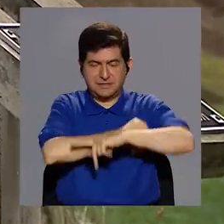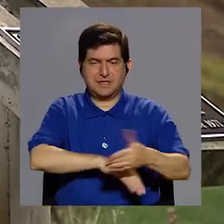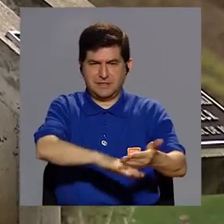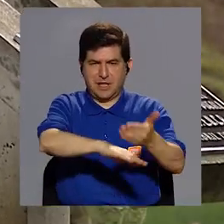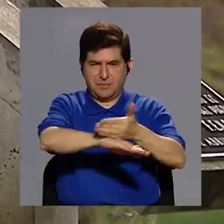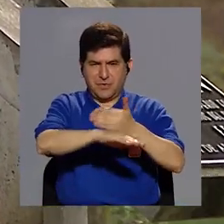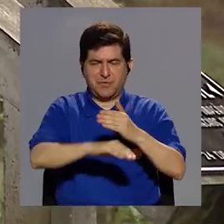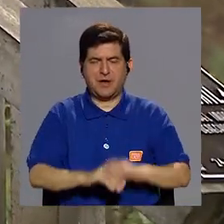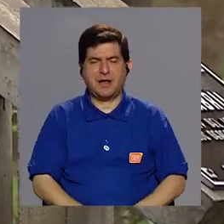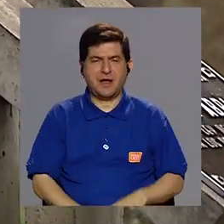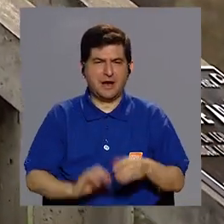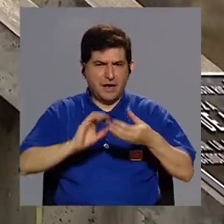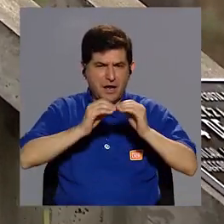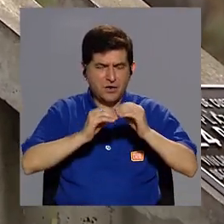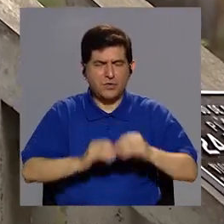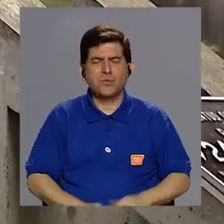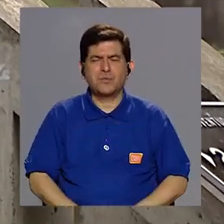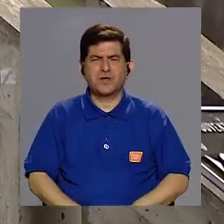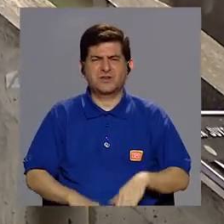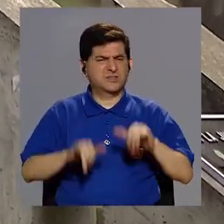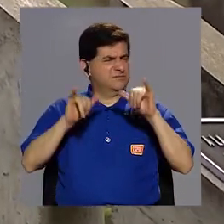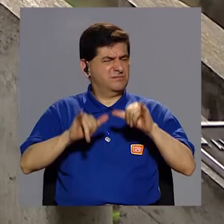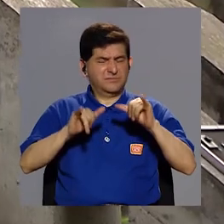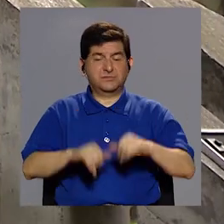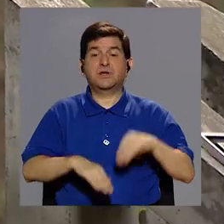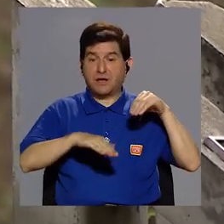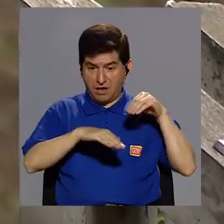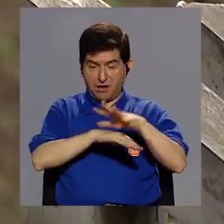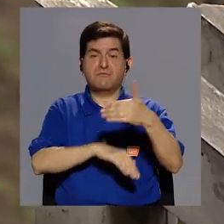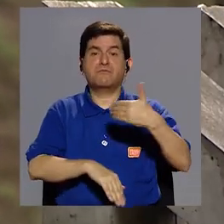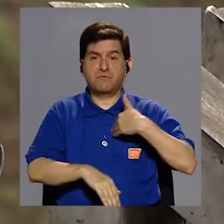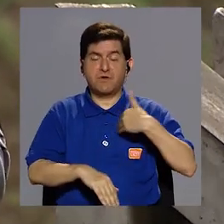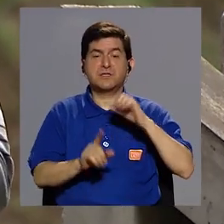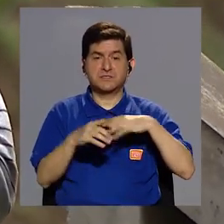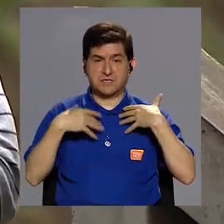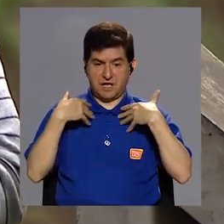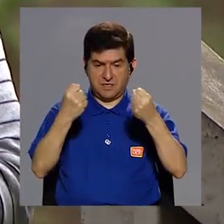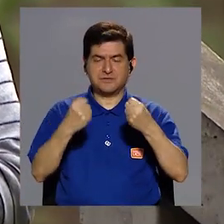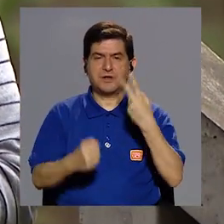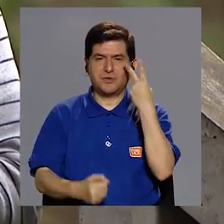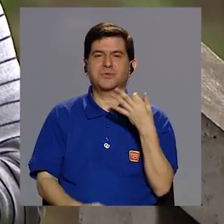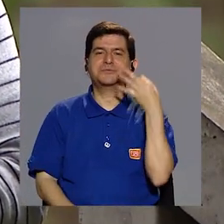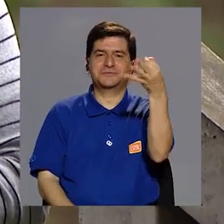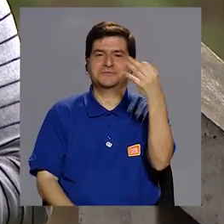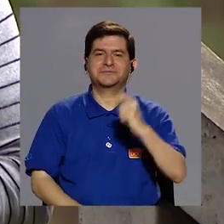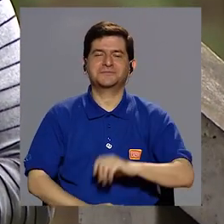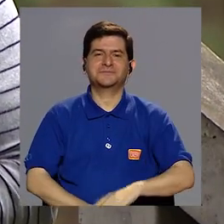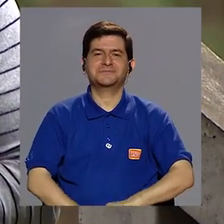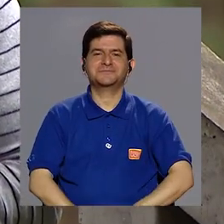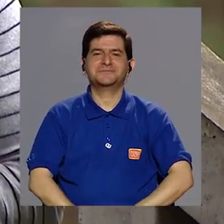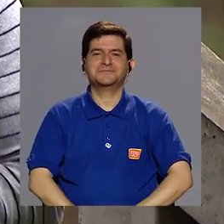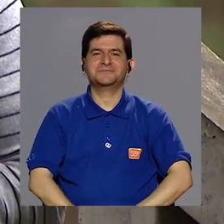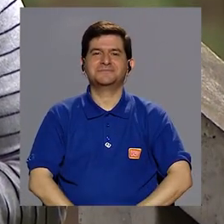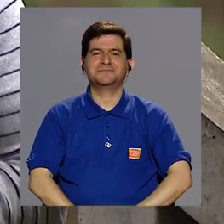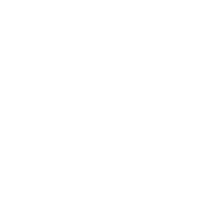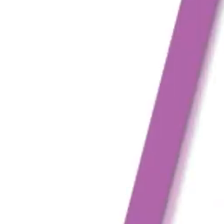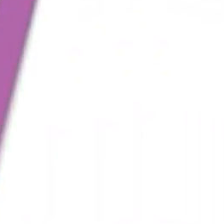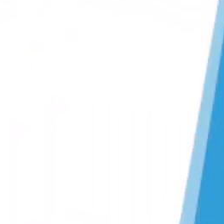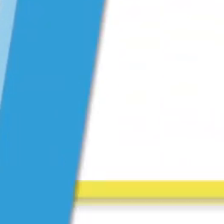tenemos como país que mejorar esas tasas de sedentarismo que tanta repercusión tiene en nuestra salud. Hasta la próxima.